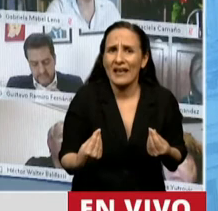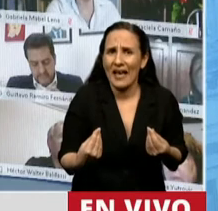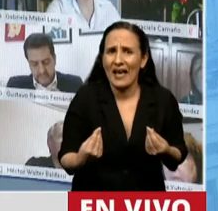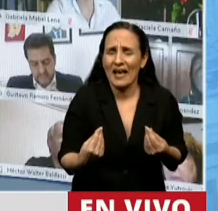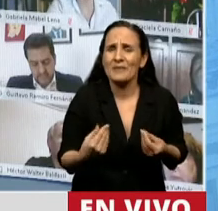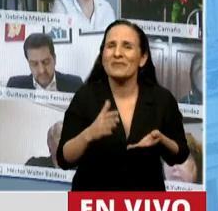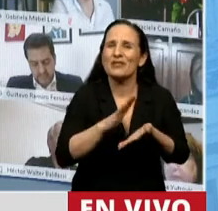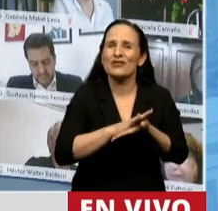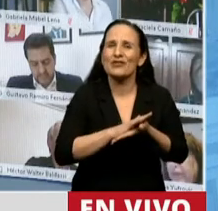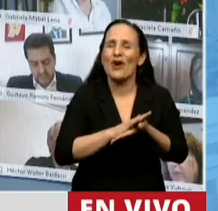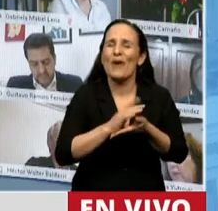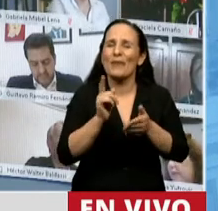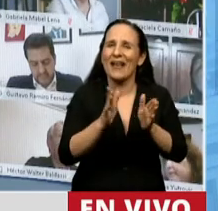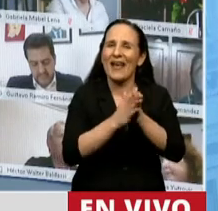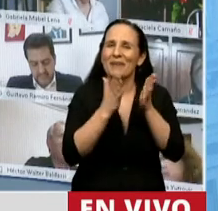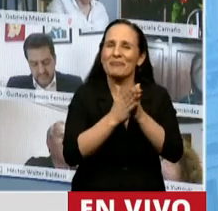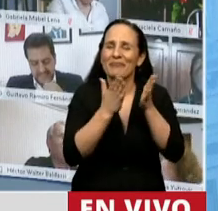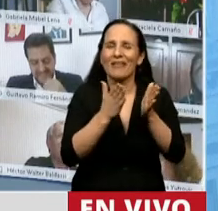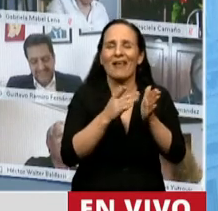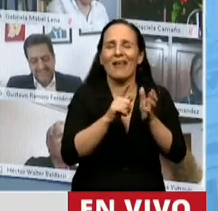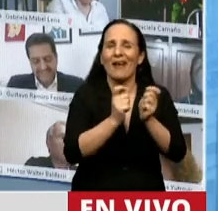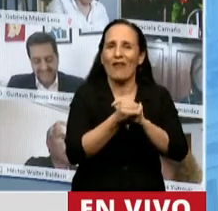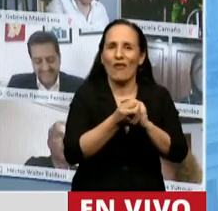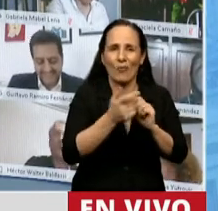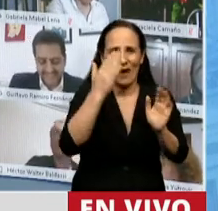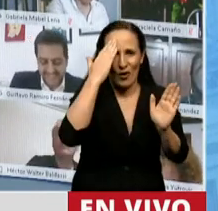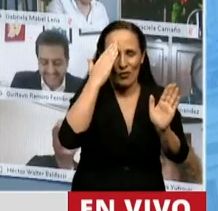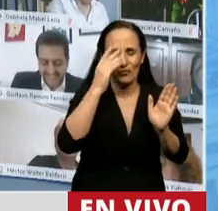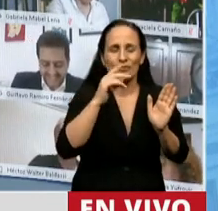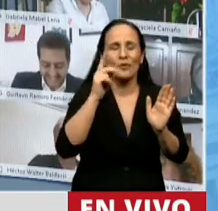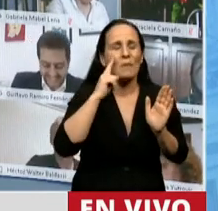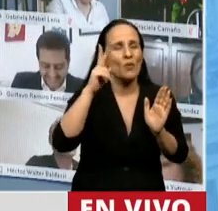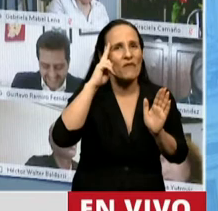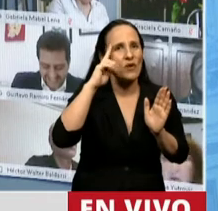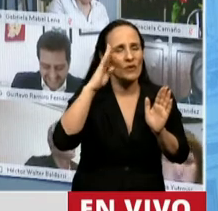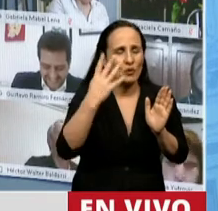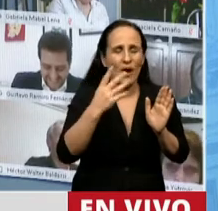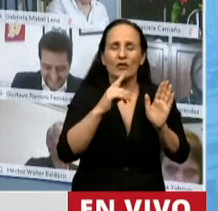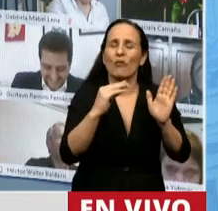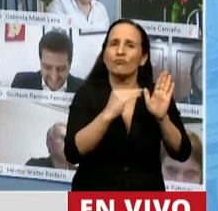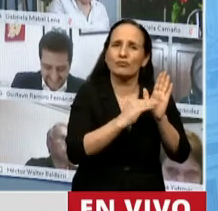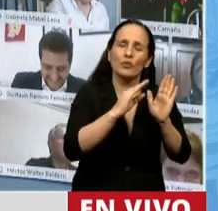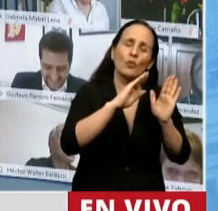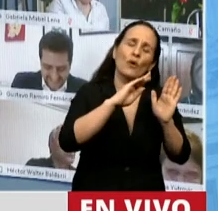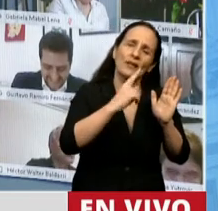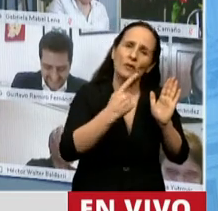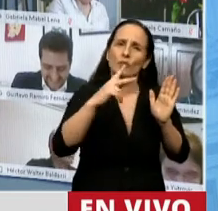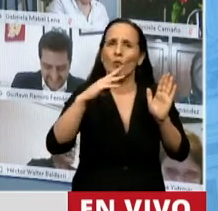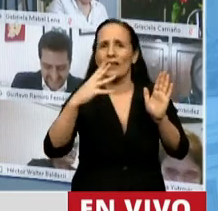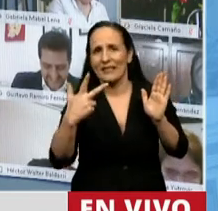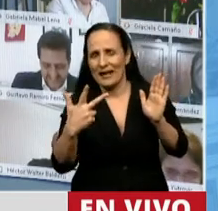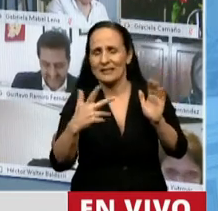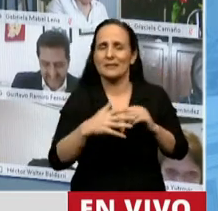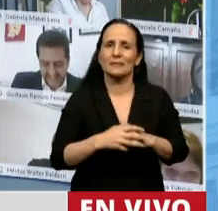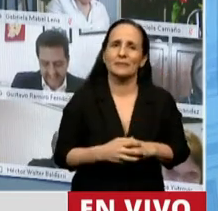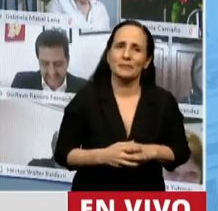del artículo 41 y 43 en la reforma del 94 de nuestra Constitución, la